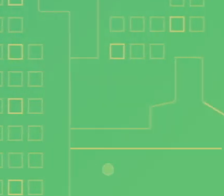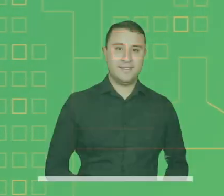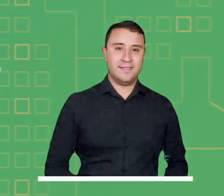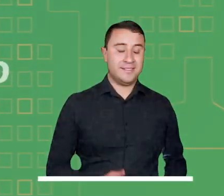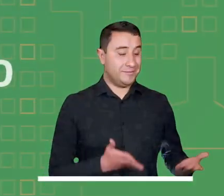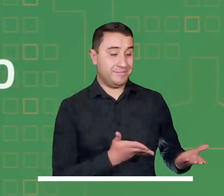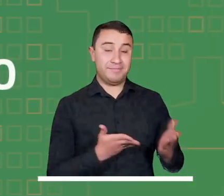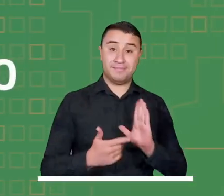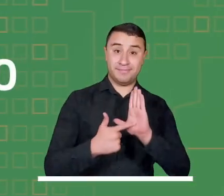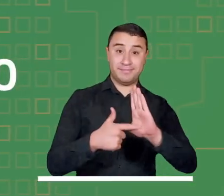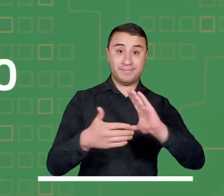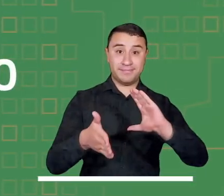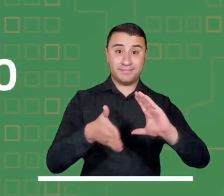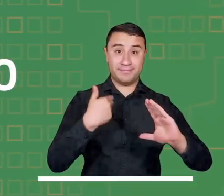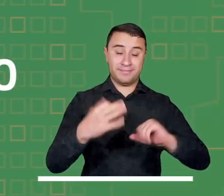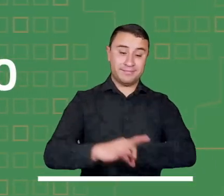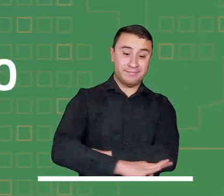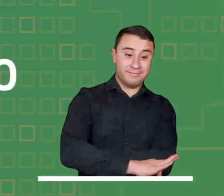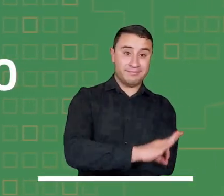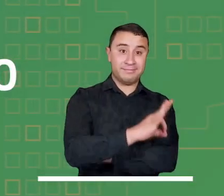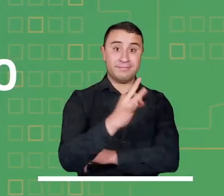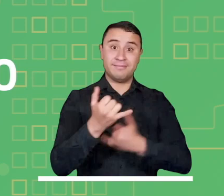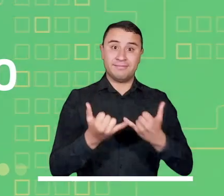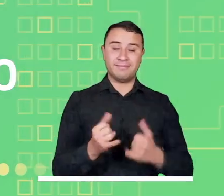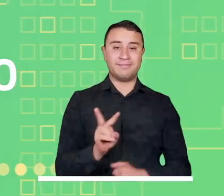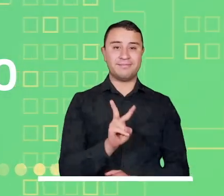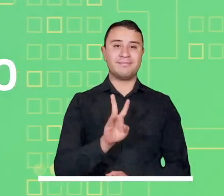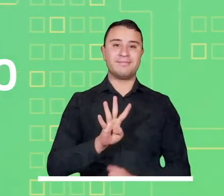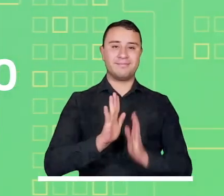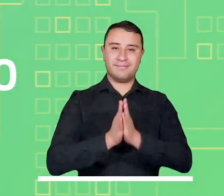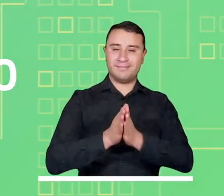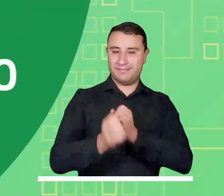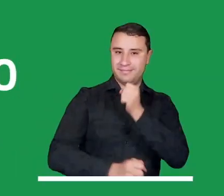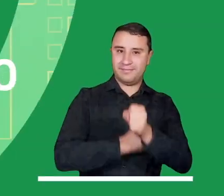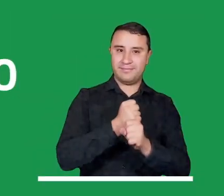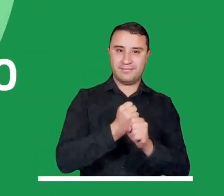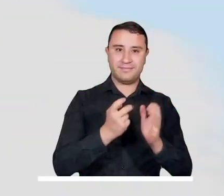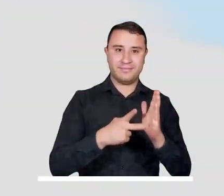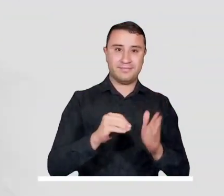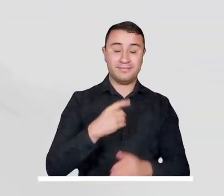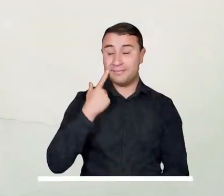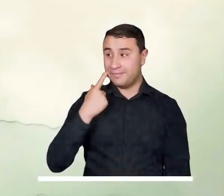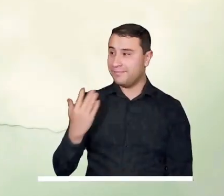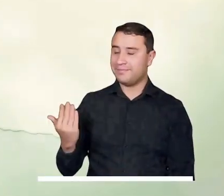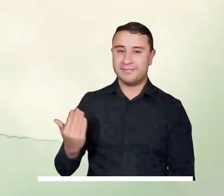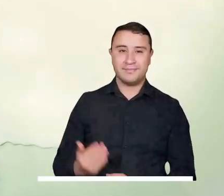A continuación el pronóstico de tiempo para la mañana de hoy, viernes 4 de diciembre de 2020.